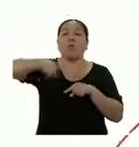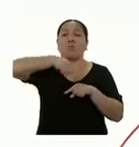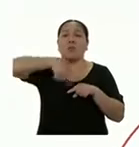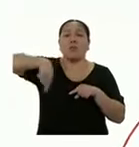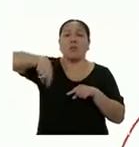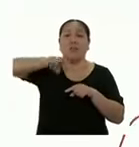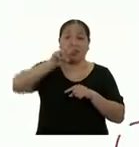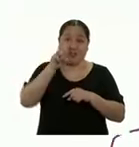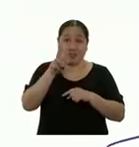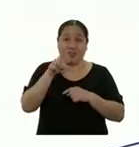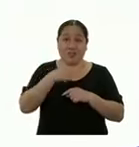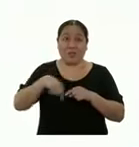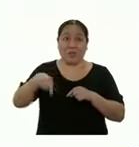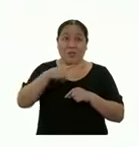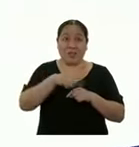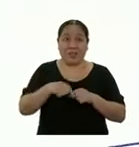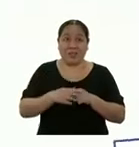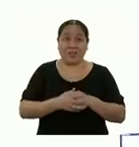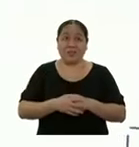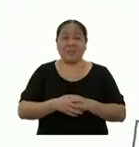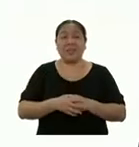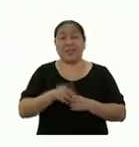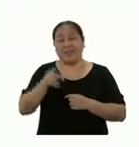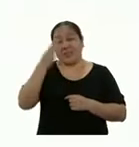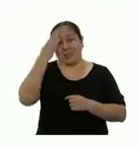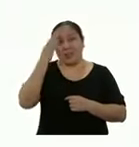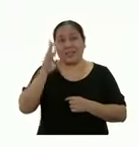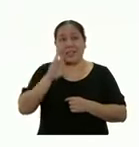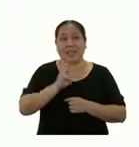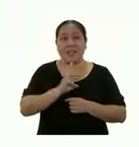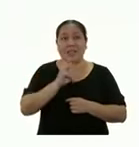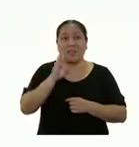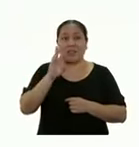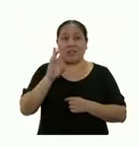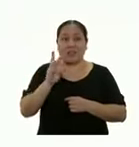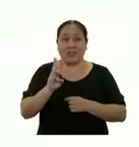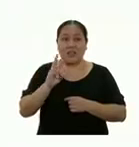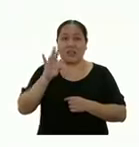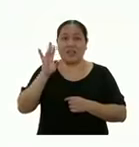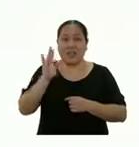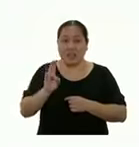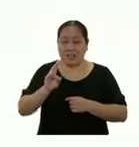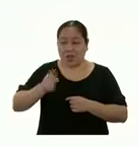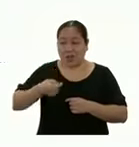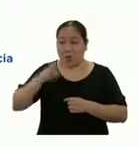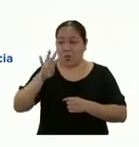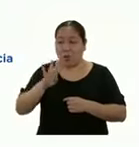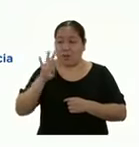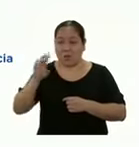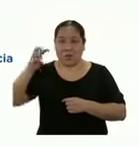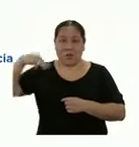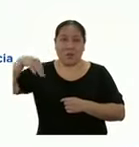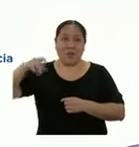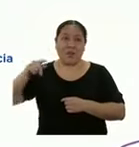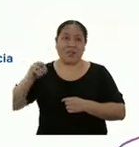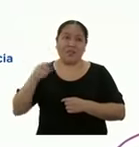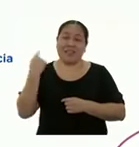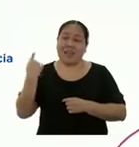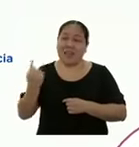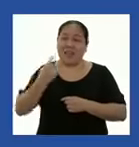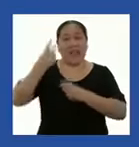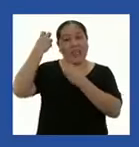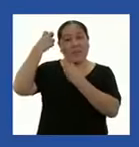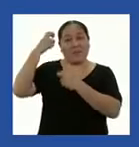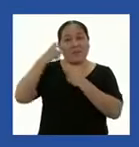que son dos. Yo tienes que recorrer 667,44 metros en cada paseo.